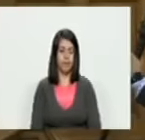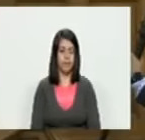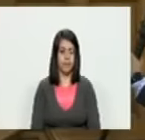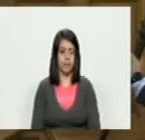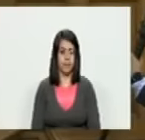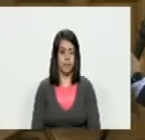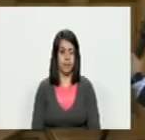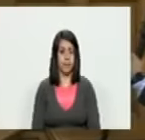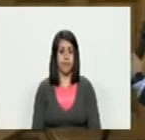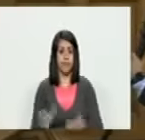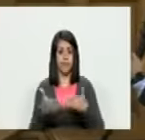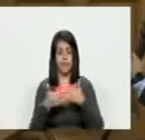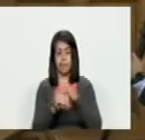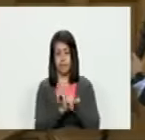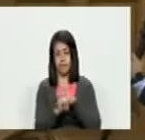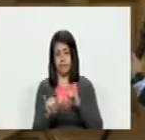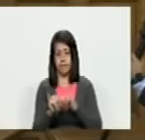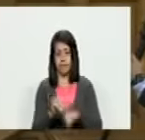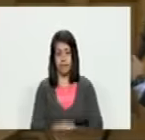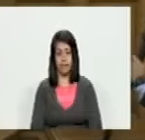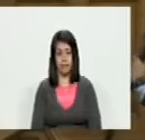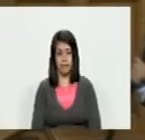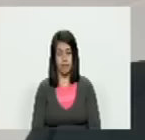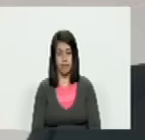y con esto cierro para